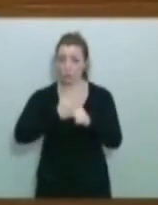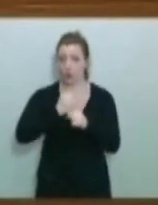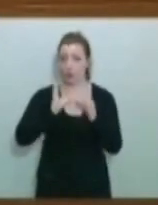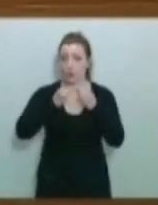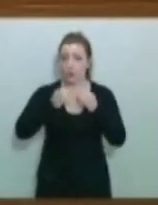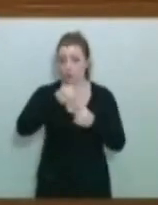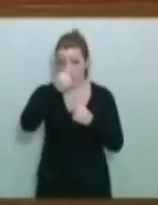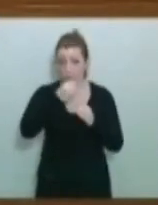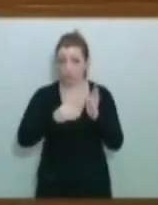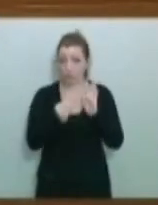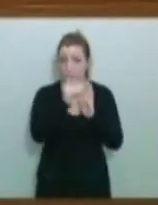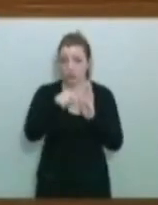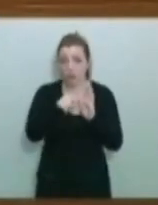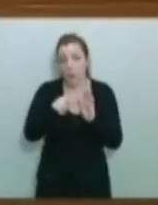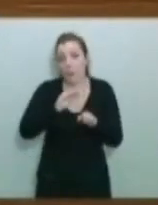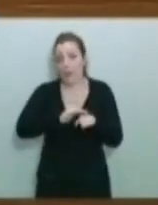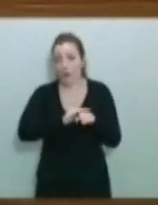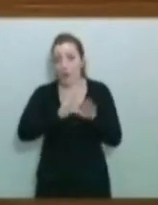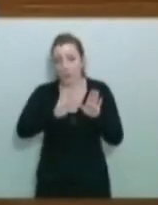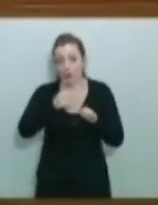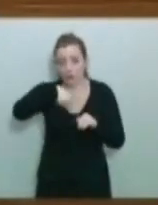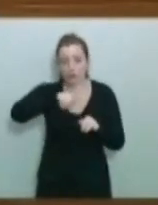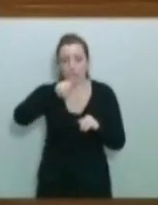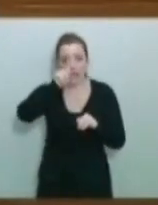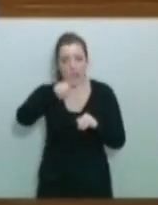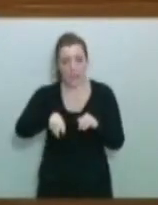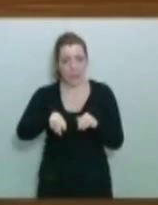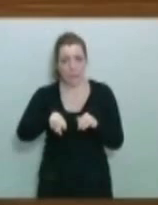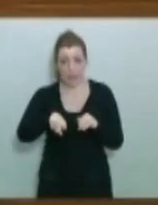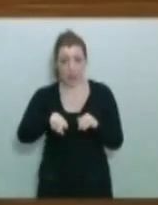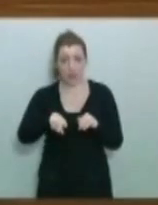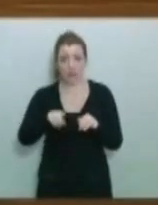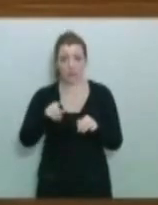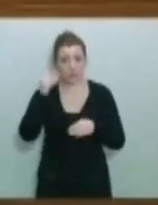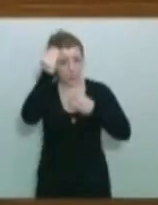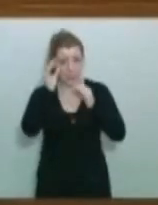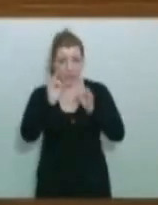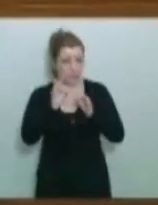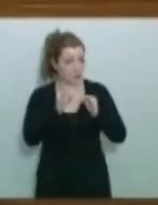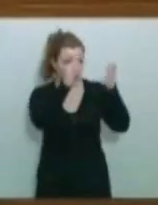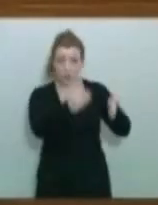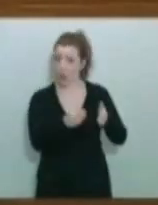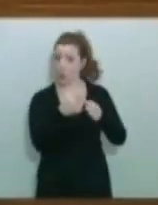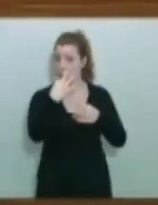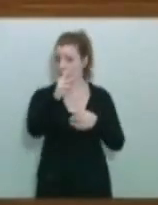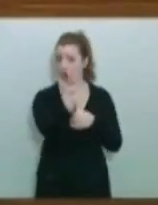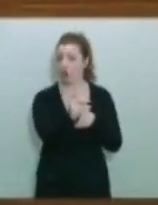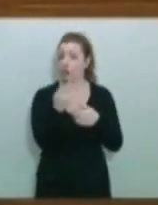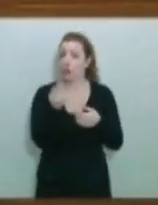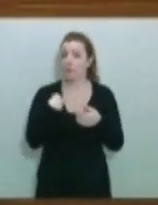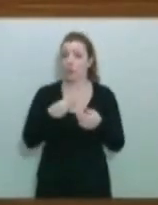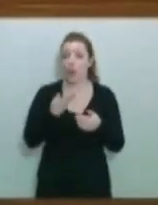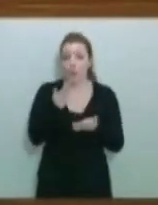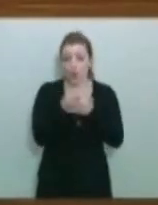discúlpeme, pero algunos tenemos ideas sobre estas cuestiones también. No es usted el único que las tiene, ¿no? Y en aquella moción que